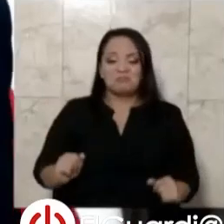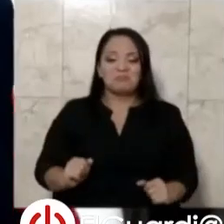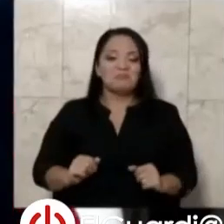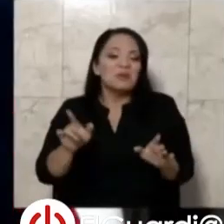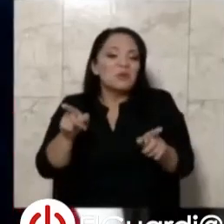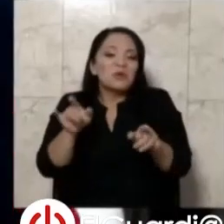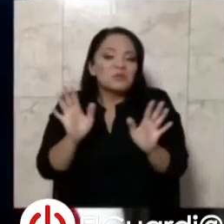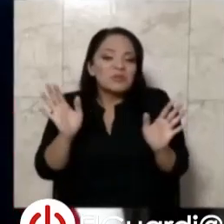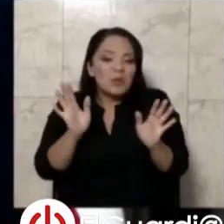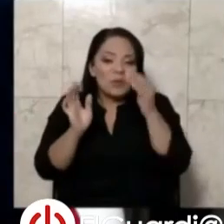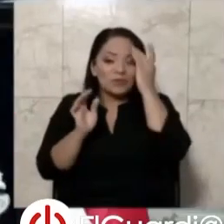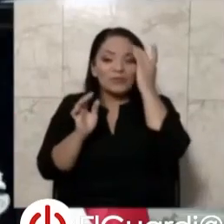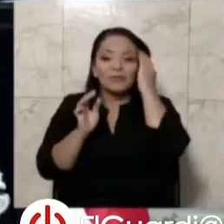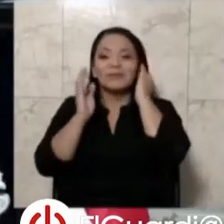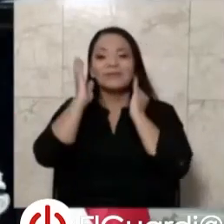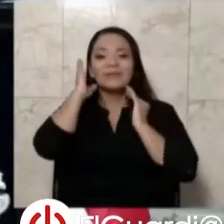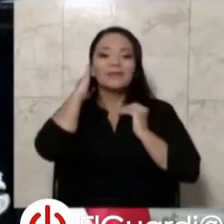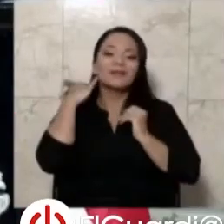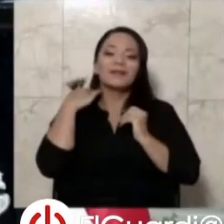es todo, no sé.